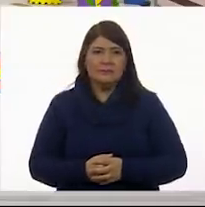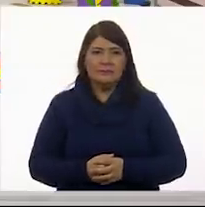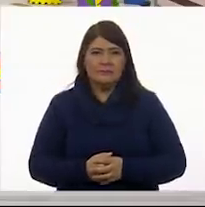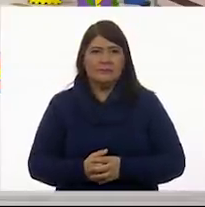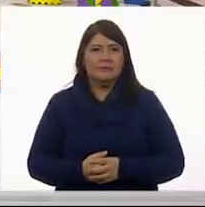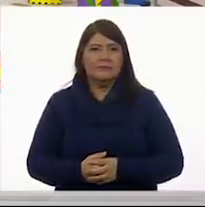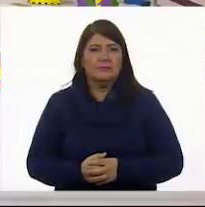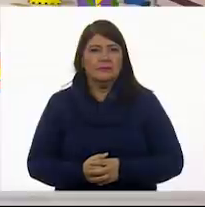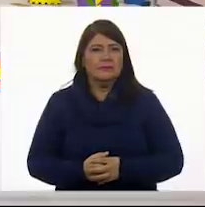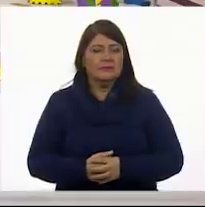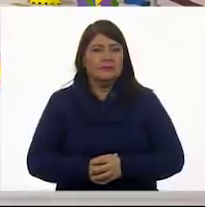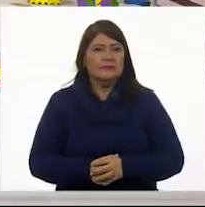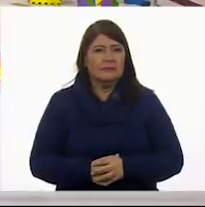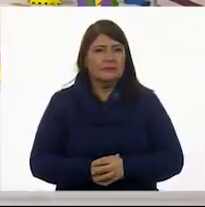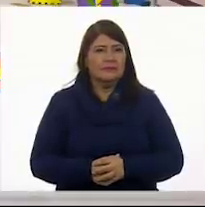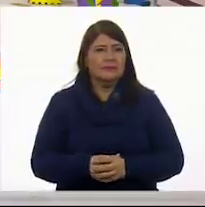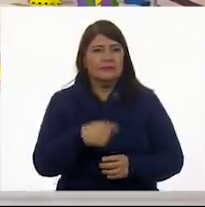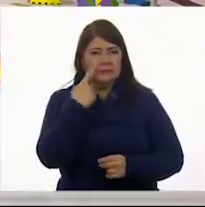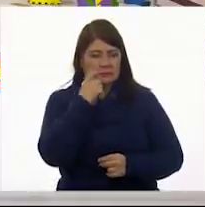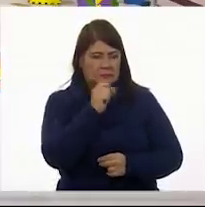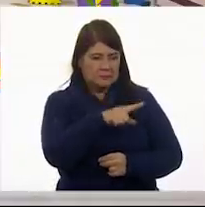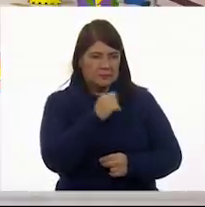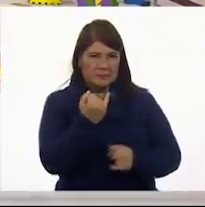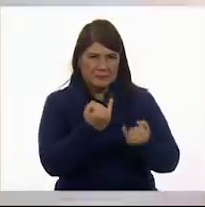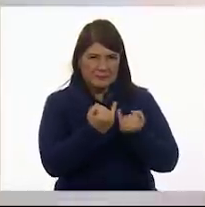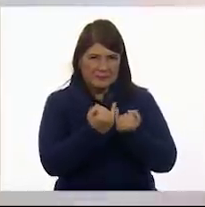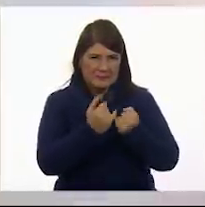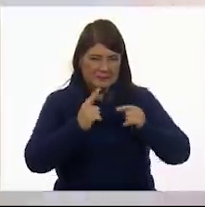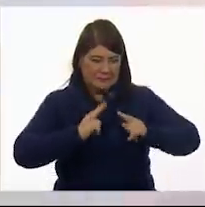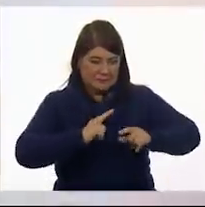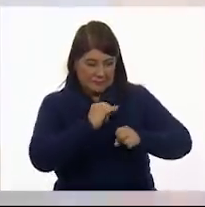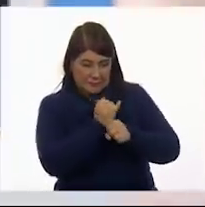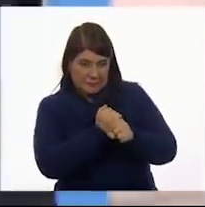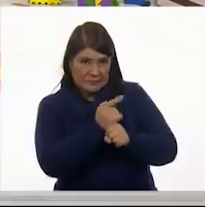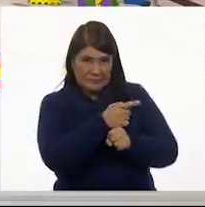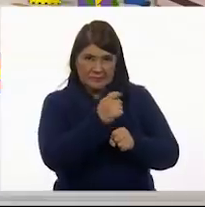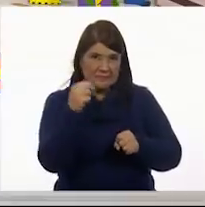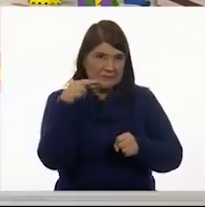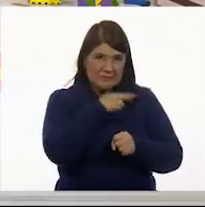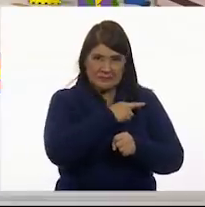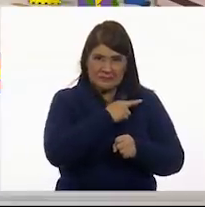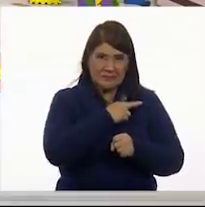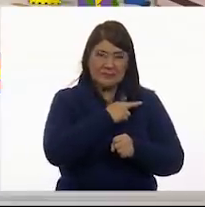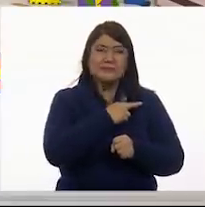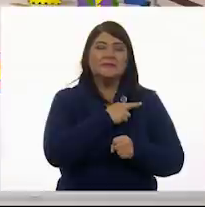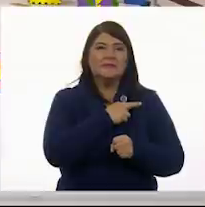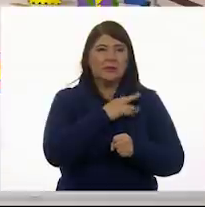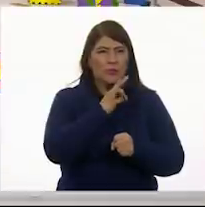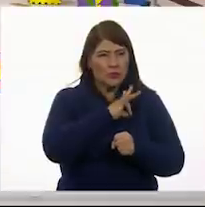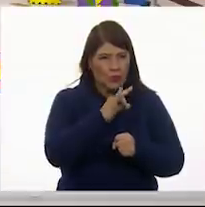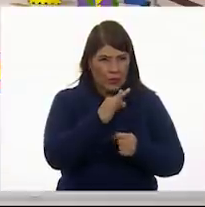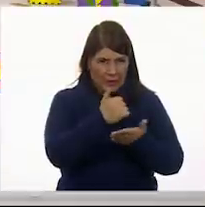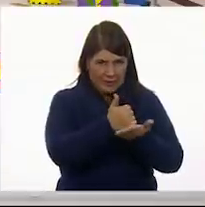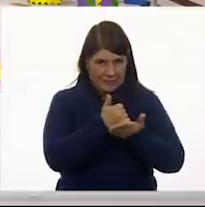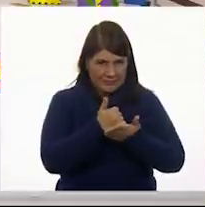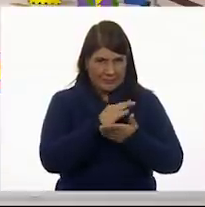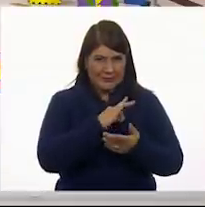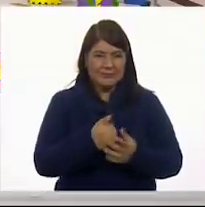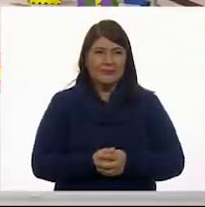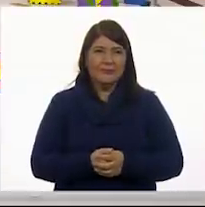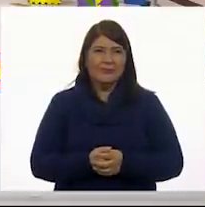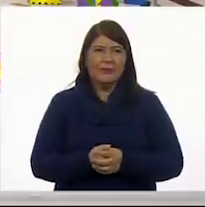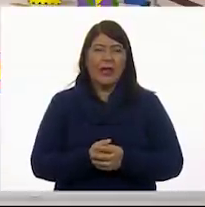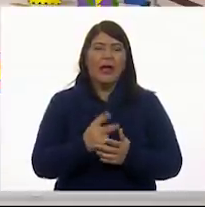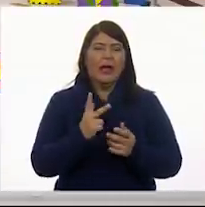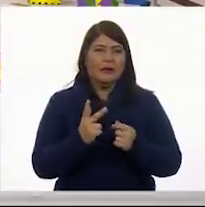Ya tengo aquí. Bien, la gente Brieza es muy rápida, ¿me ayudas, por favor, agente? Claro. A